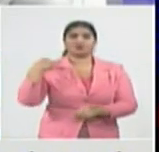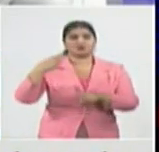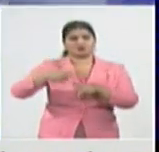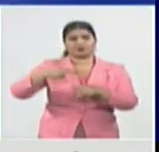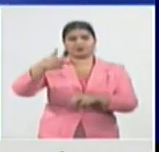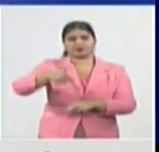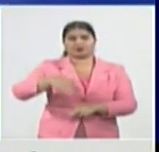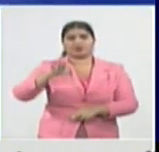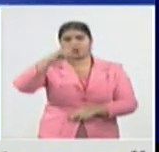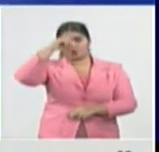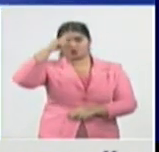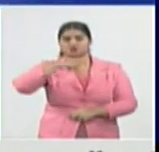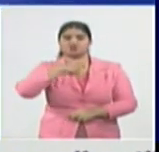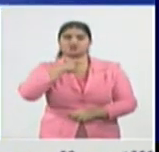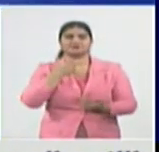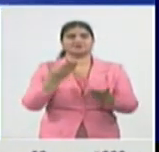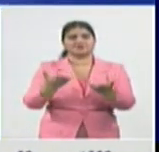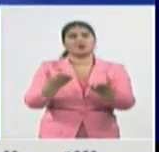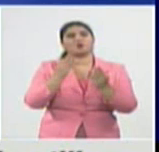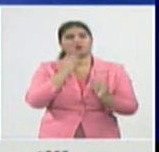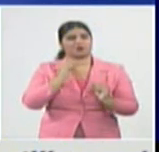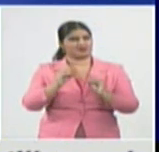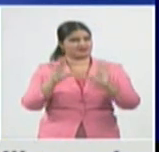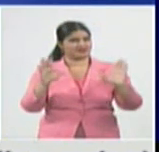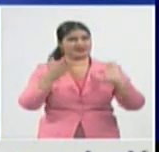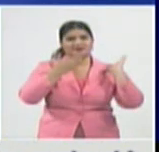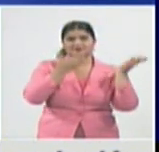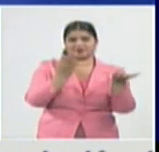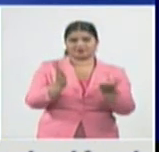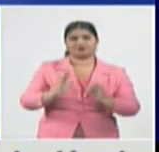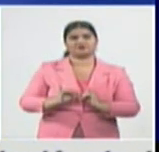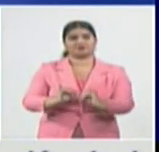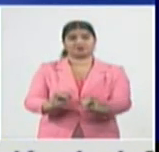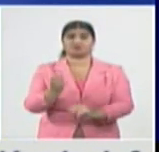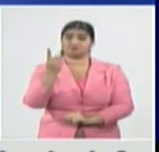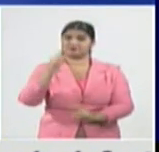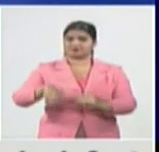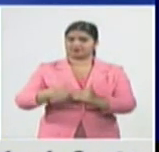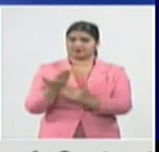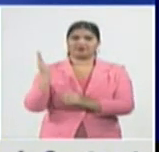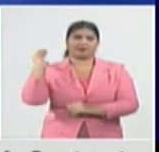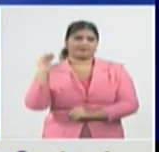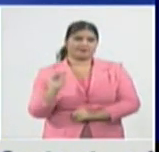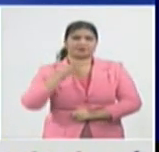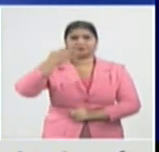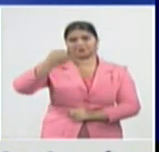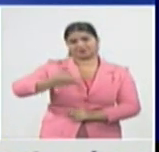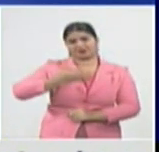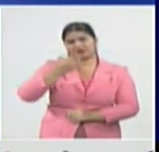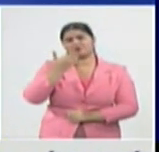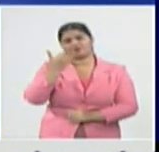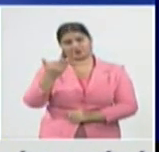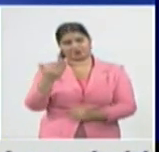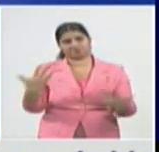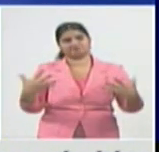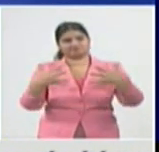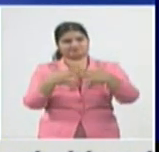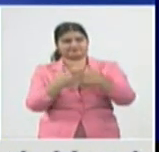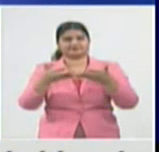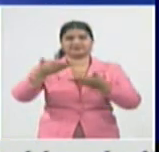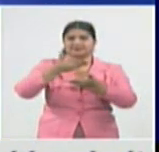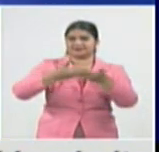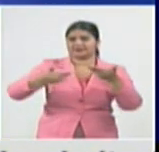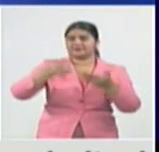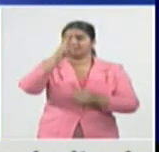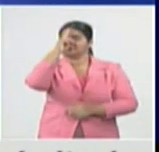Vázquez muy buenos días bienvenido a nuestra transmisión es la primera vez pero un gusto tremendo conversar con usted doctor que podemos entender